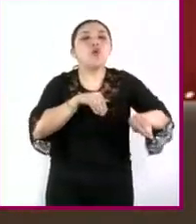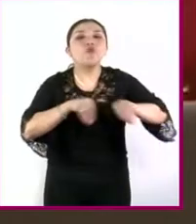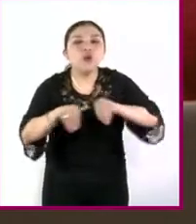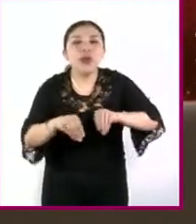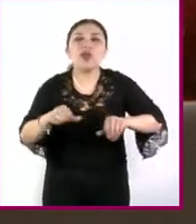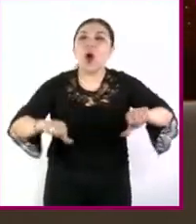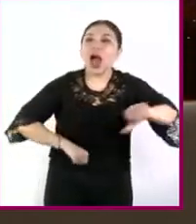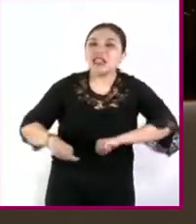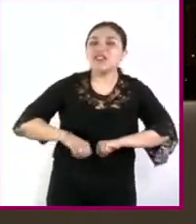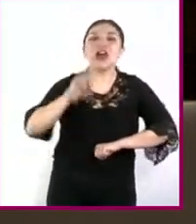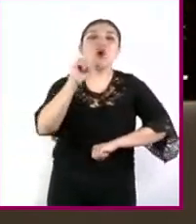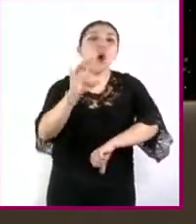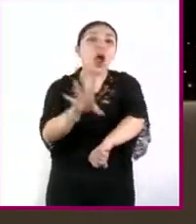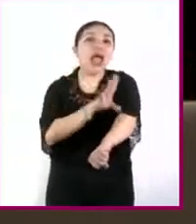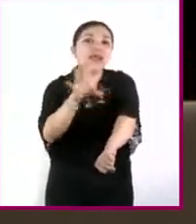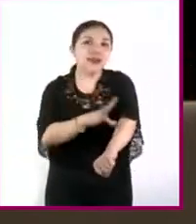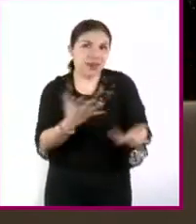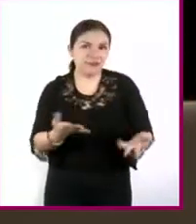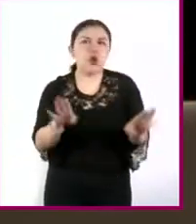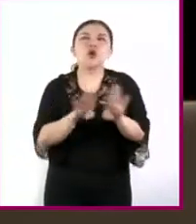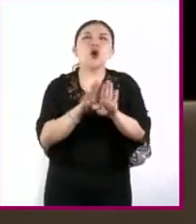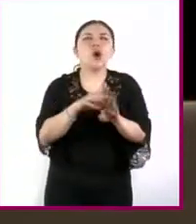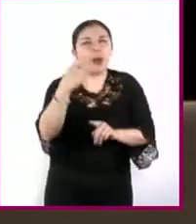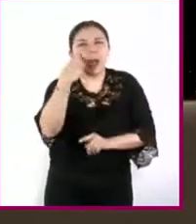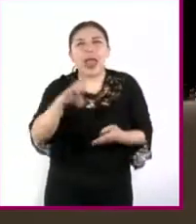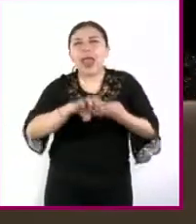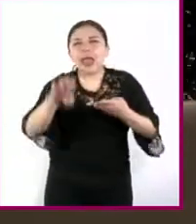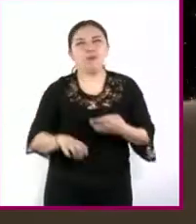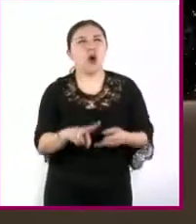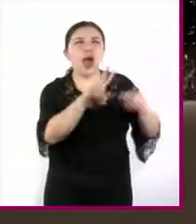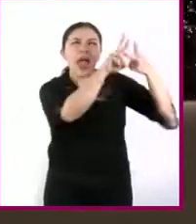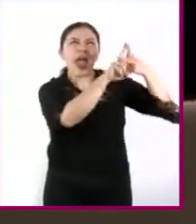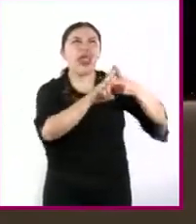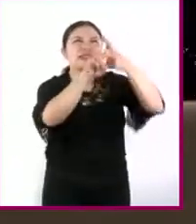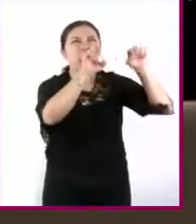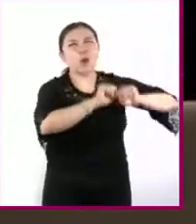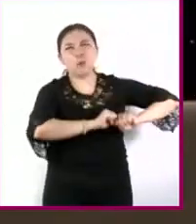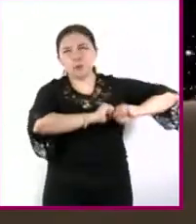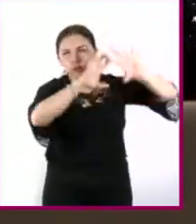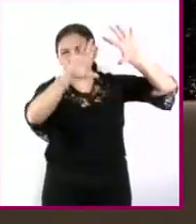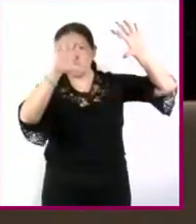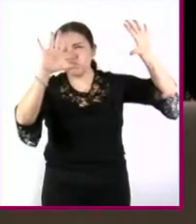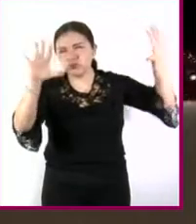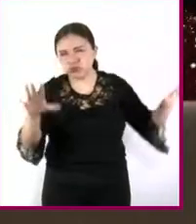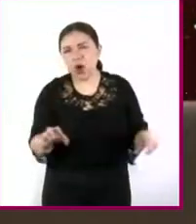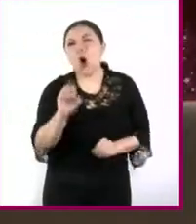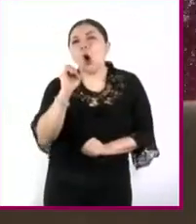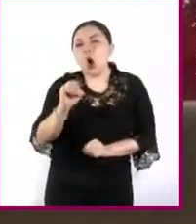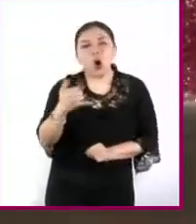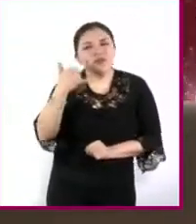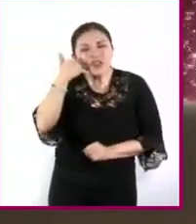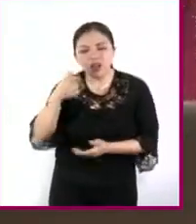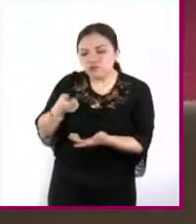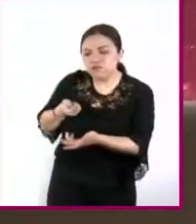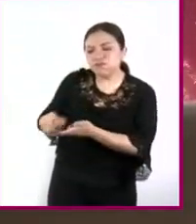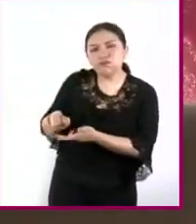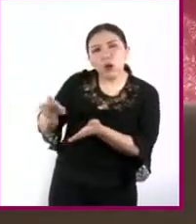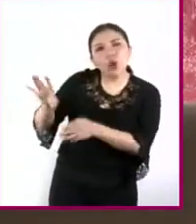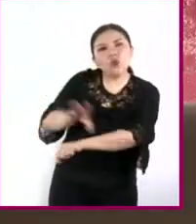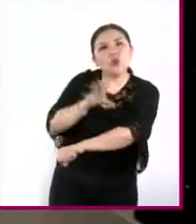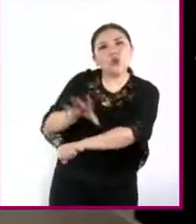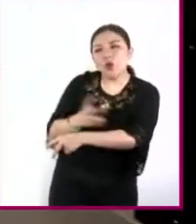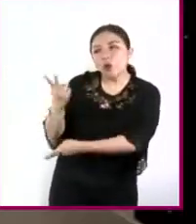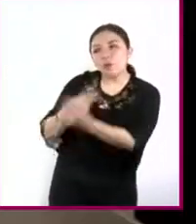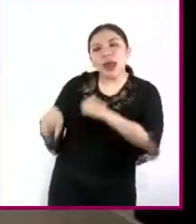desde lo más grande y lejano como la explosión de una estrella hasta lo más cotidiano como nuestro teléfono conectado al enchufe eléctrico para